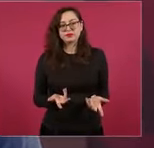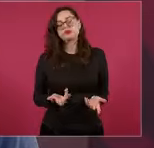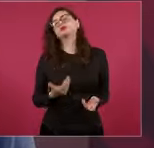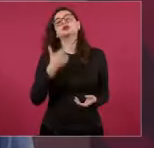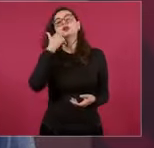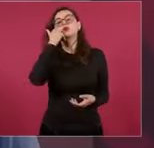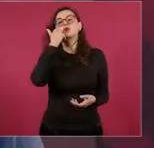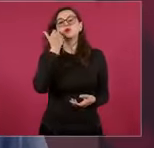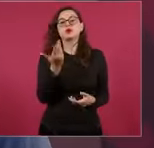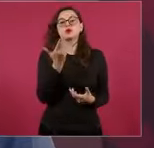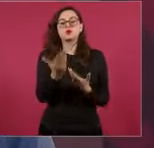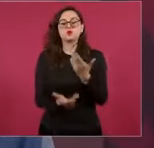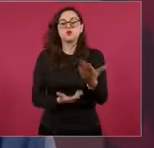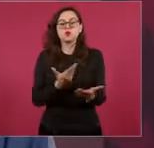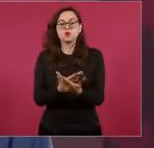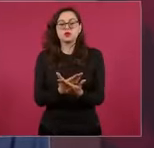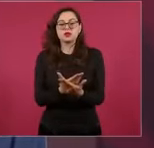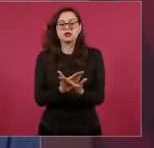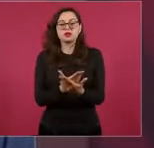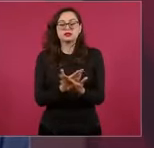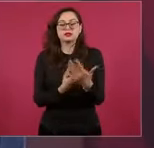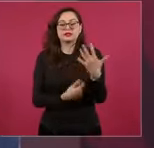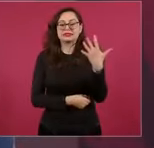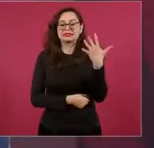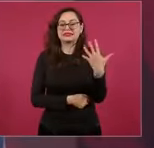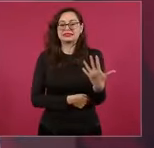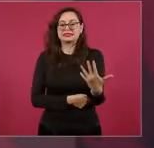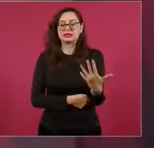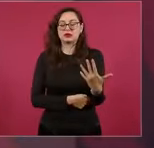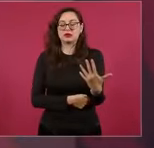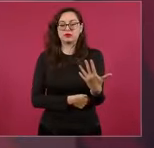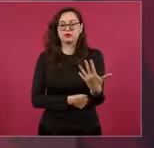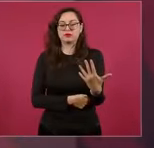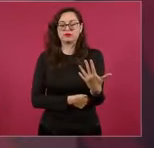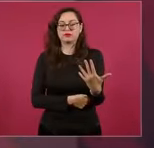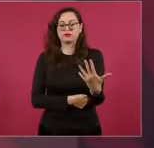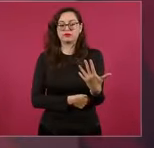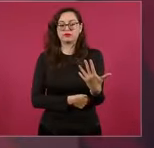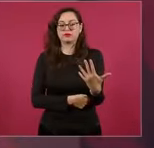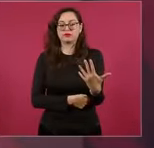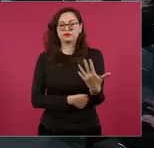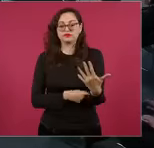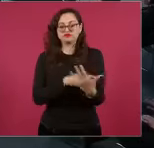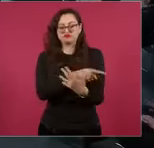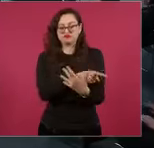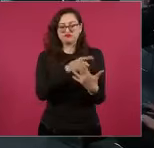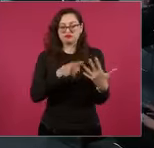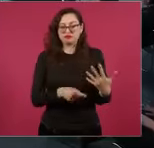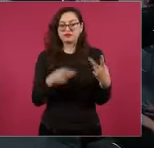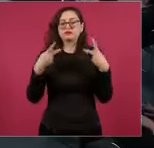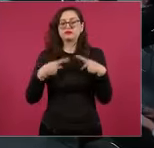proponer a cinco que me gustaría